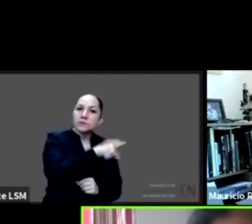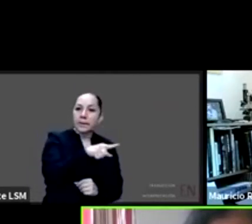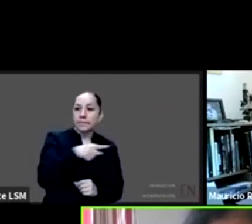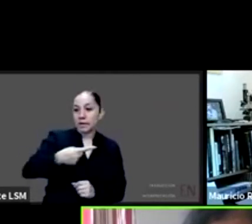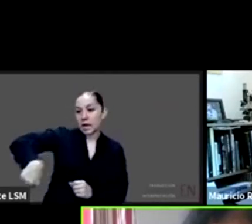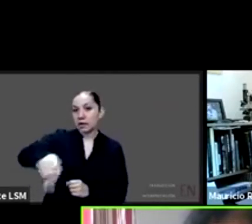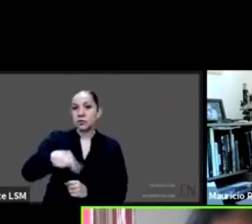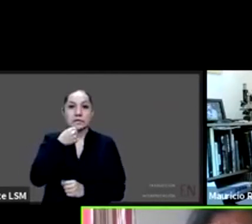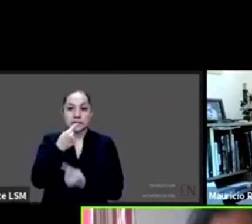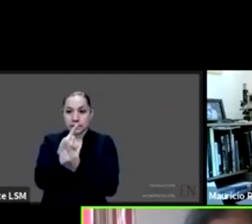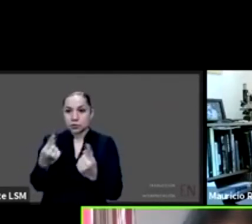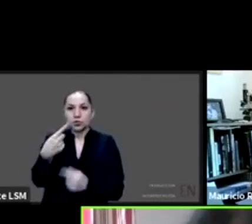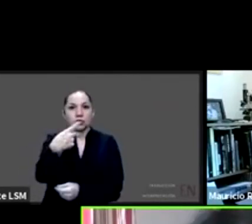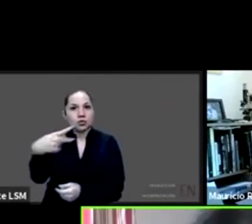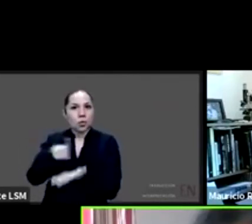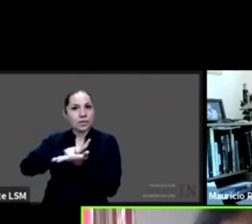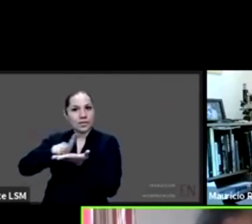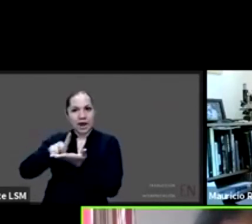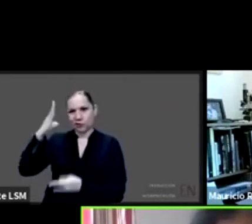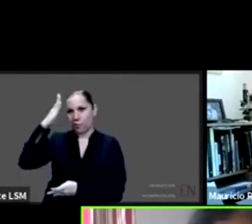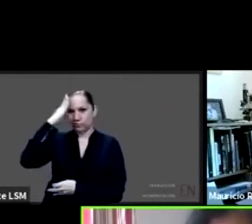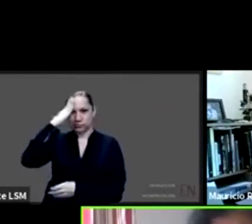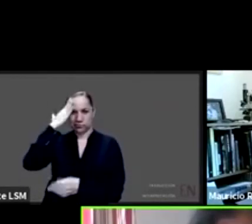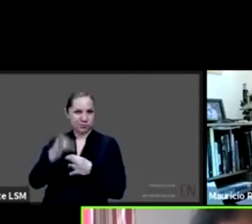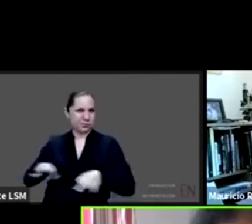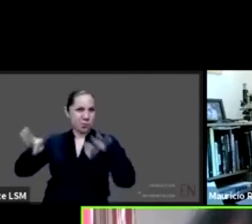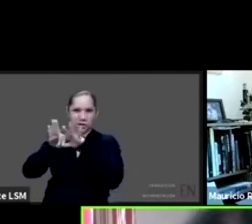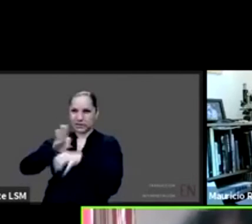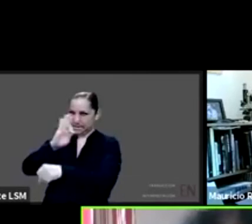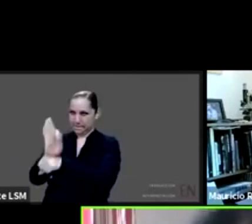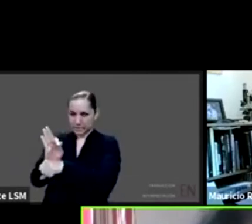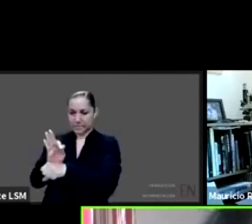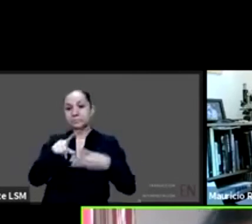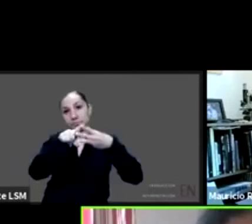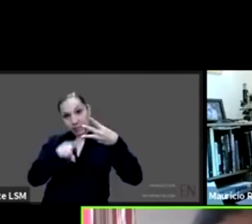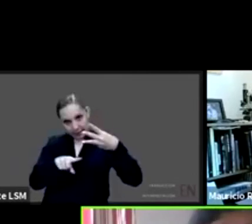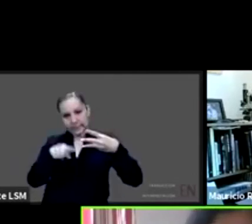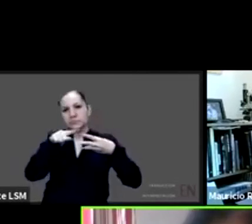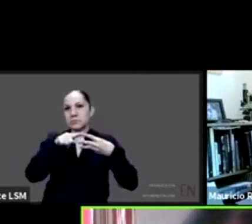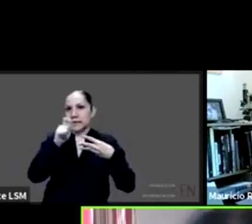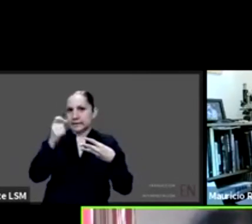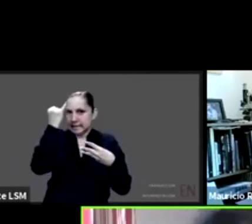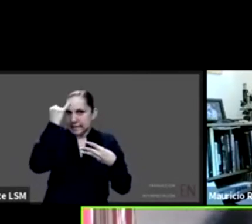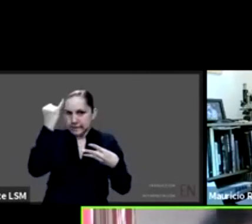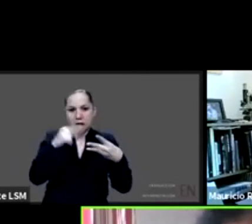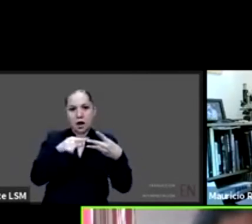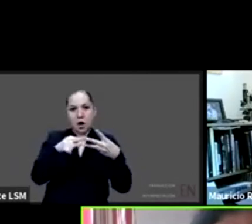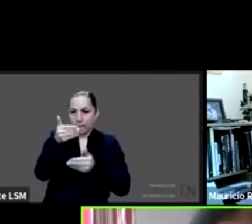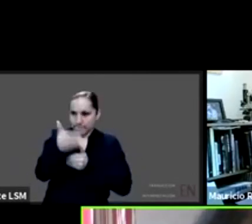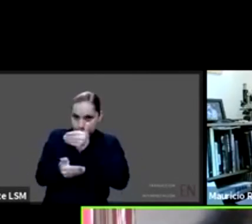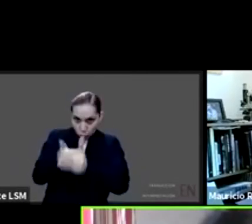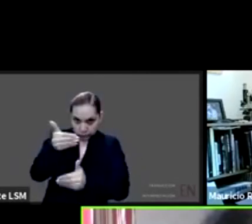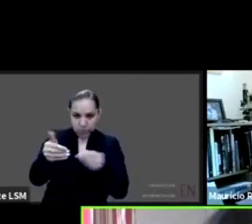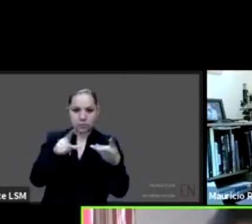de niñas, niños y adolescentes en sus tres dimensiones, como principio, como procedimiento y como norma, que es un